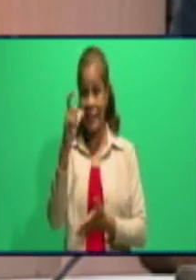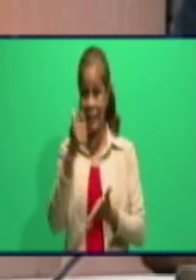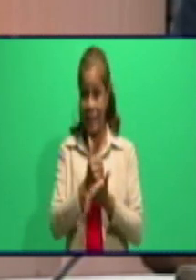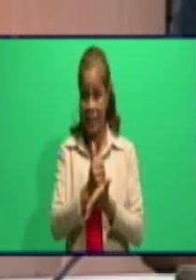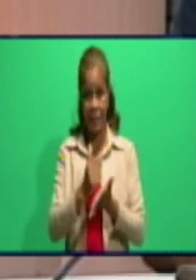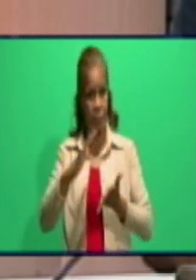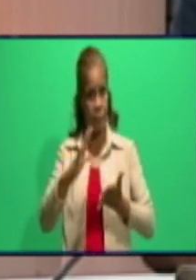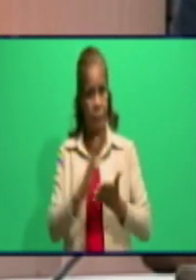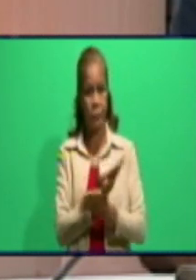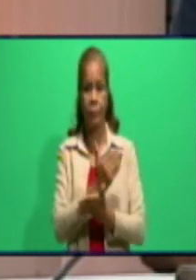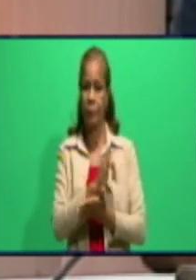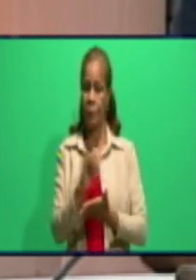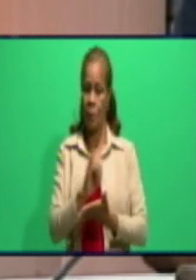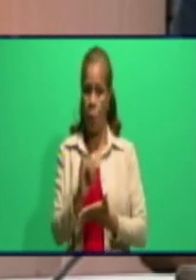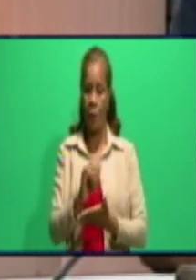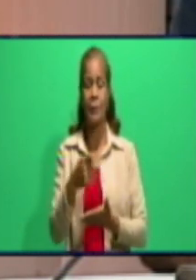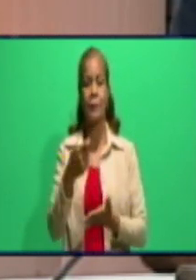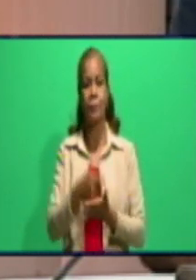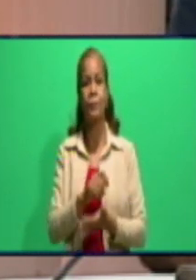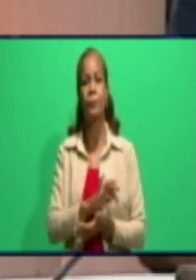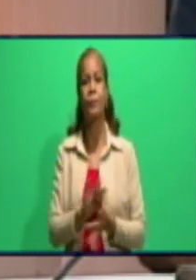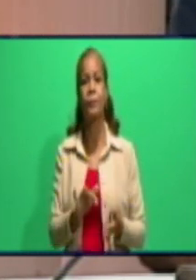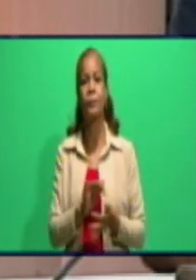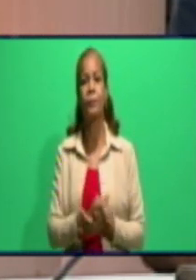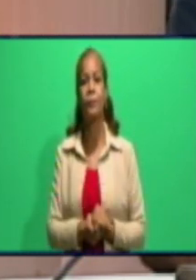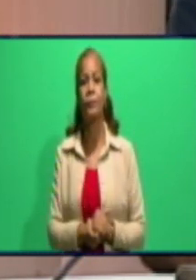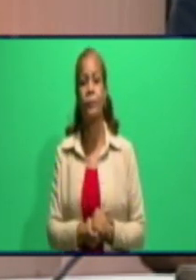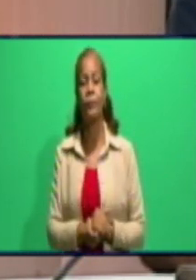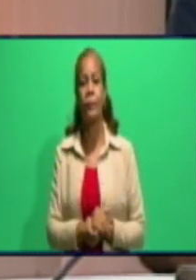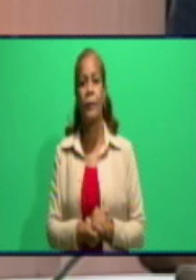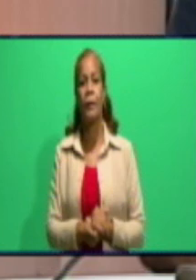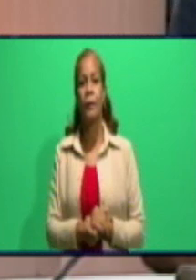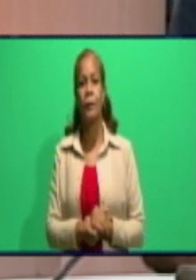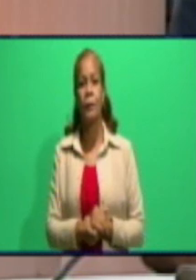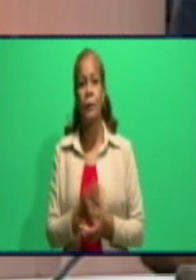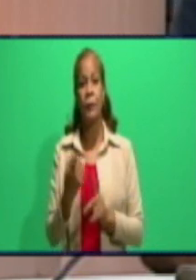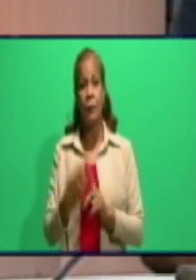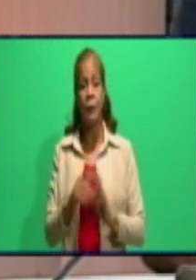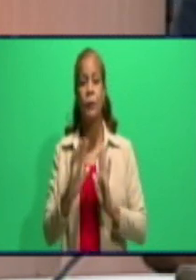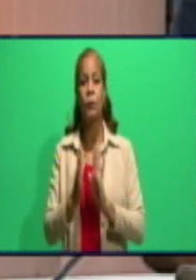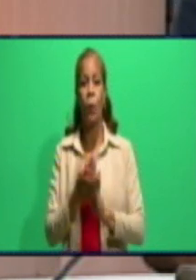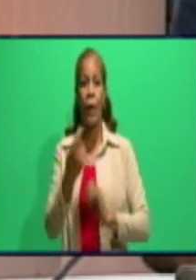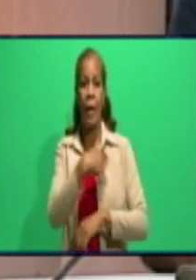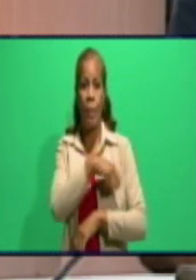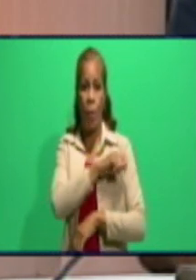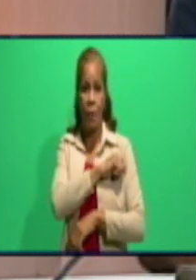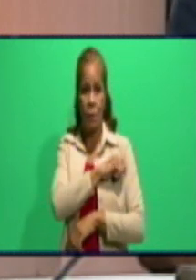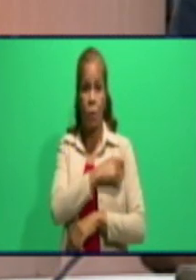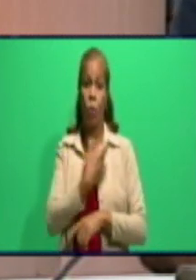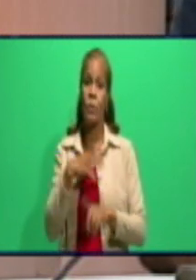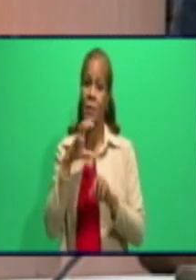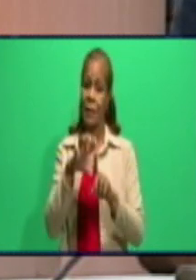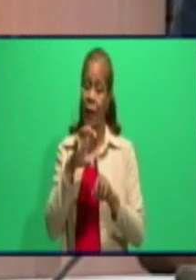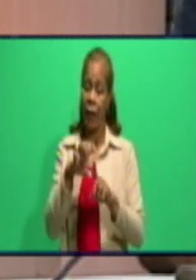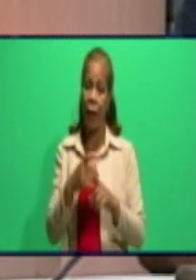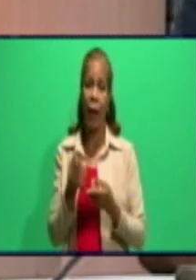porque estas son cosas que hemos explicado en otros programas, y realmente la población se queja, bueno, ya aquí se